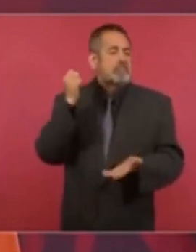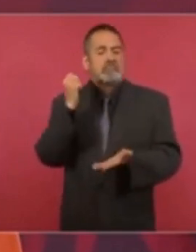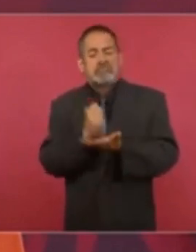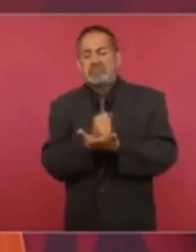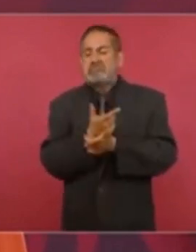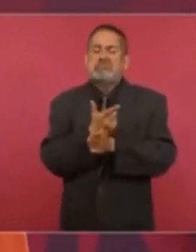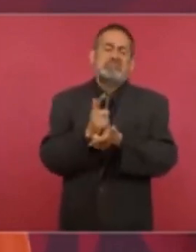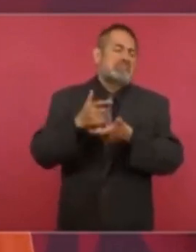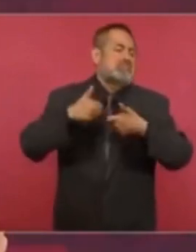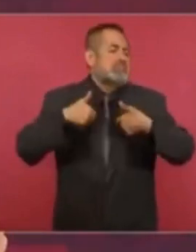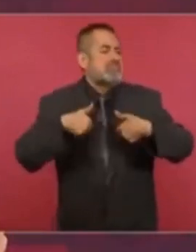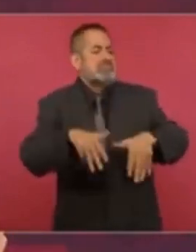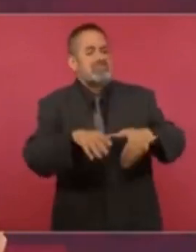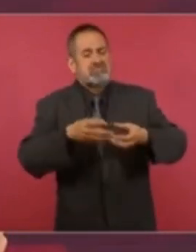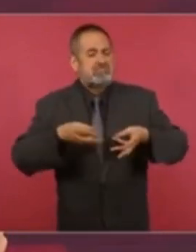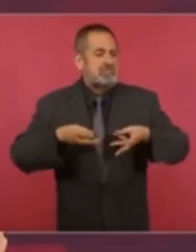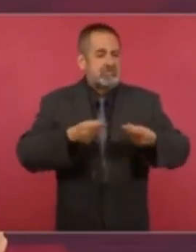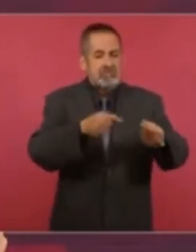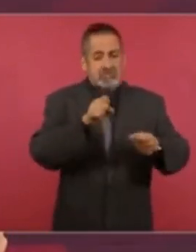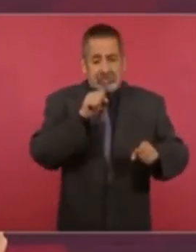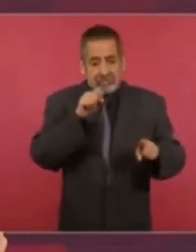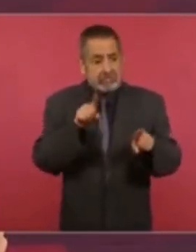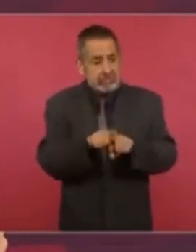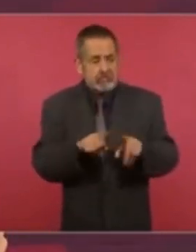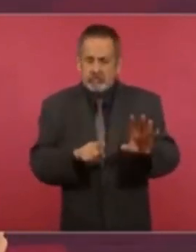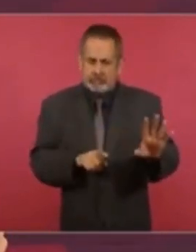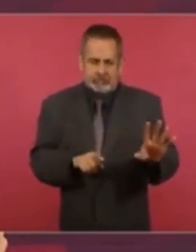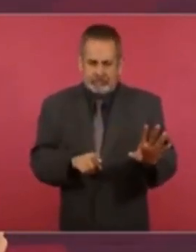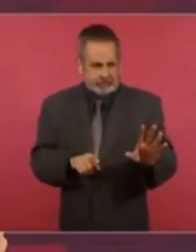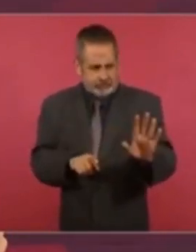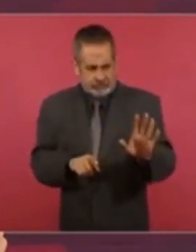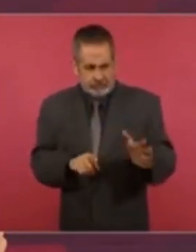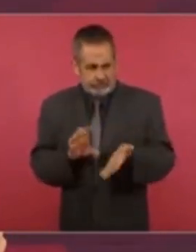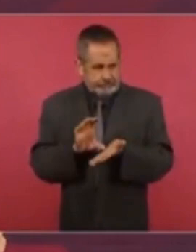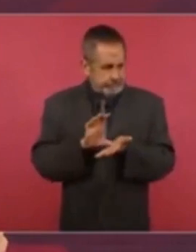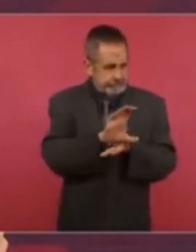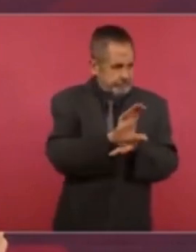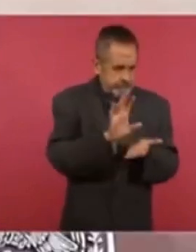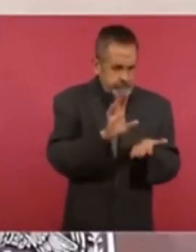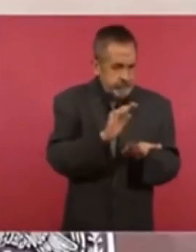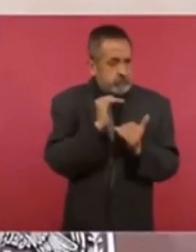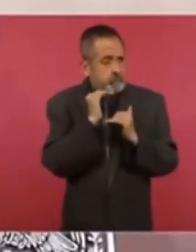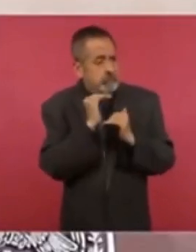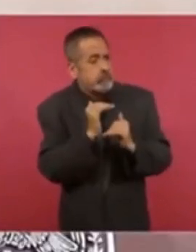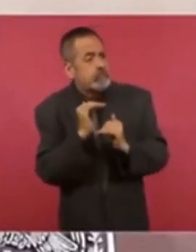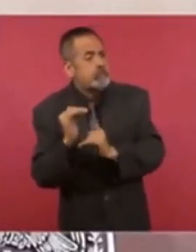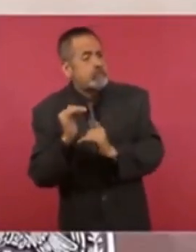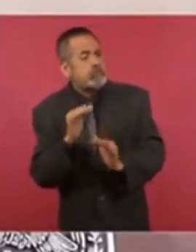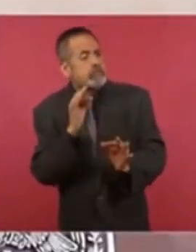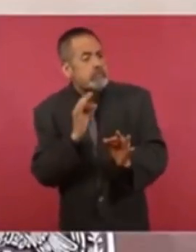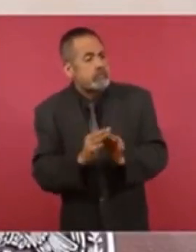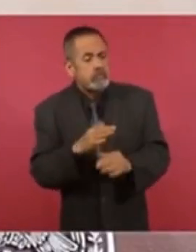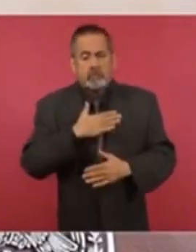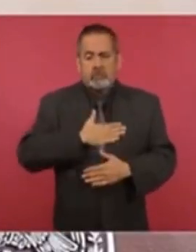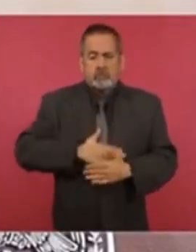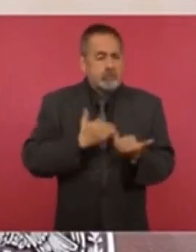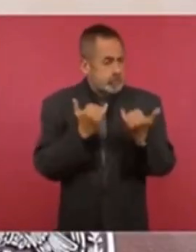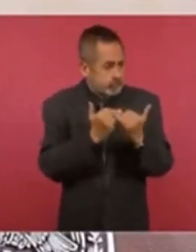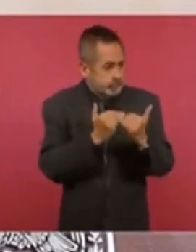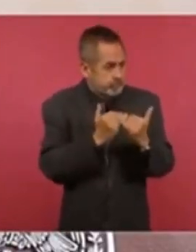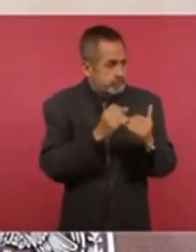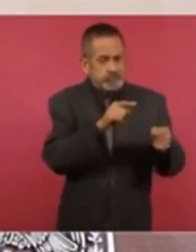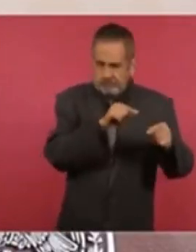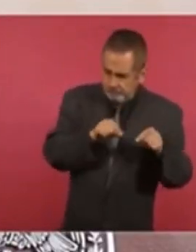más de lo que se requiere, porque hay que reforzar también las becas,